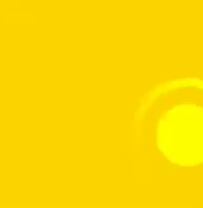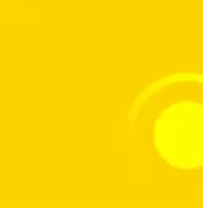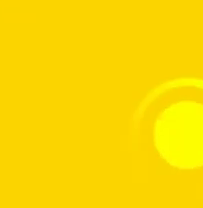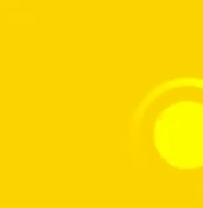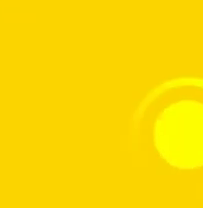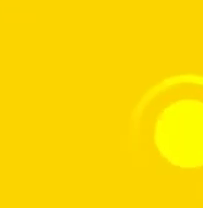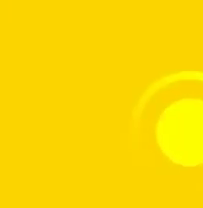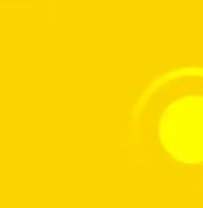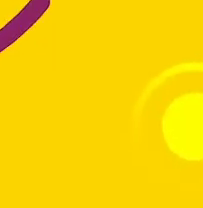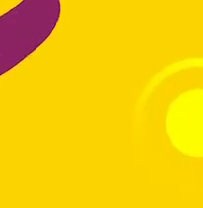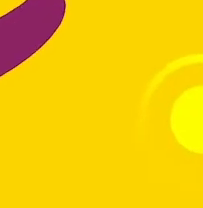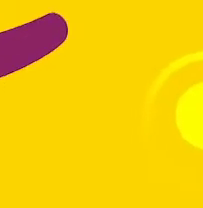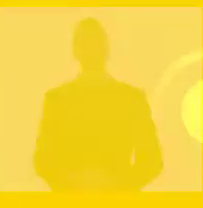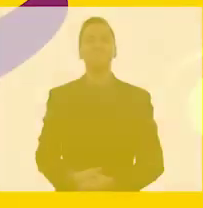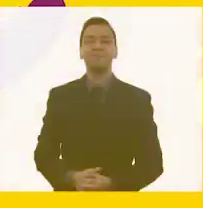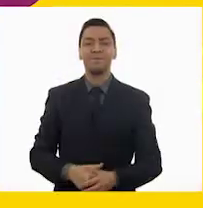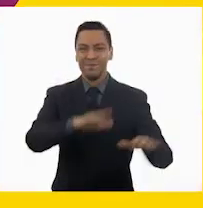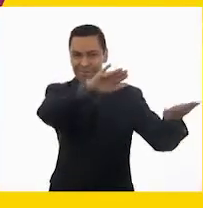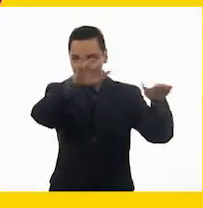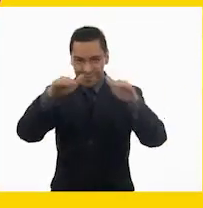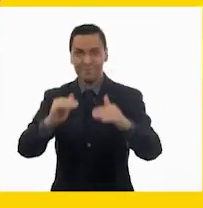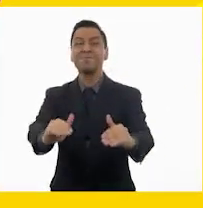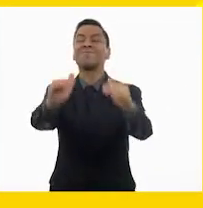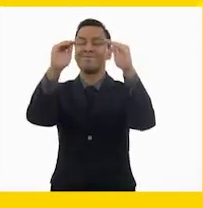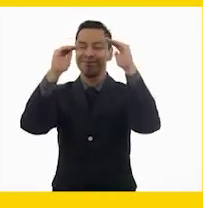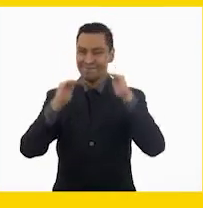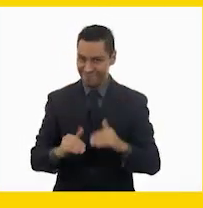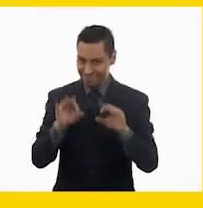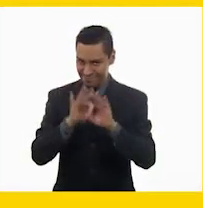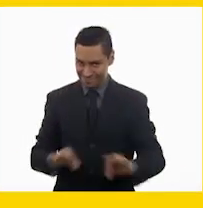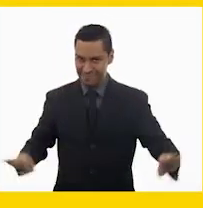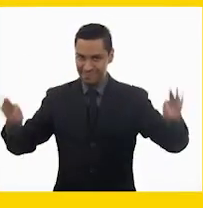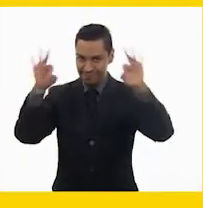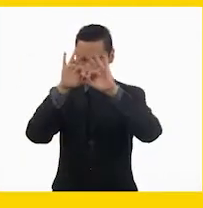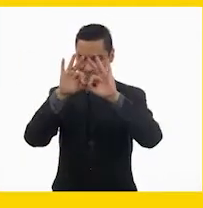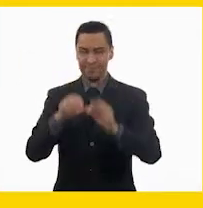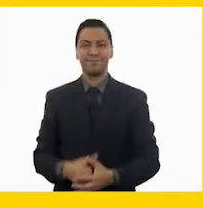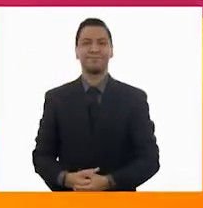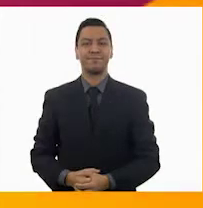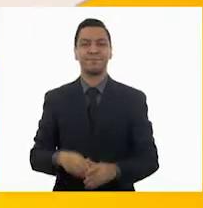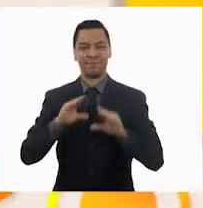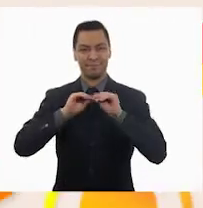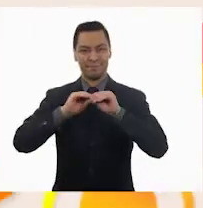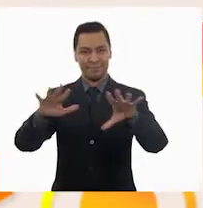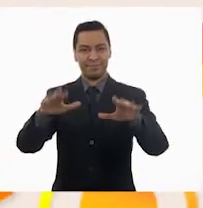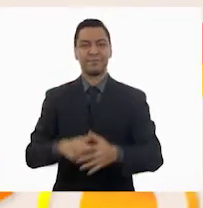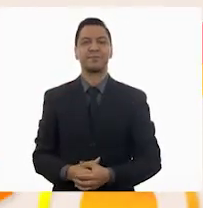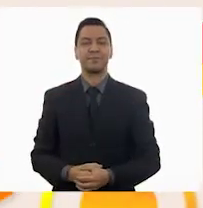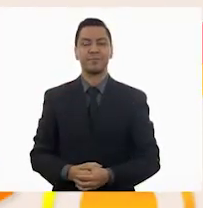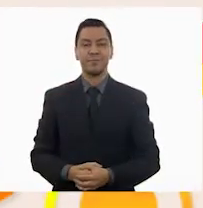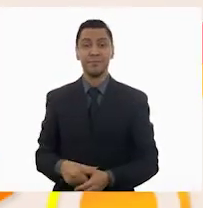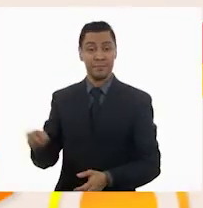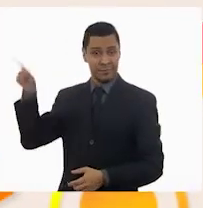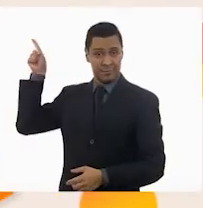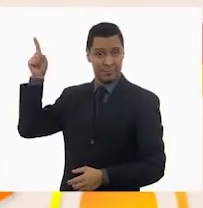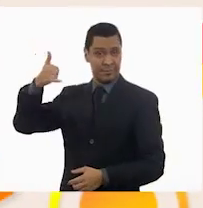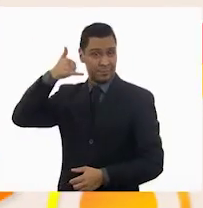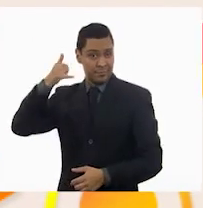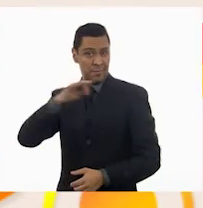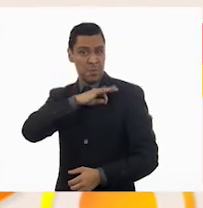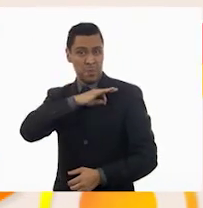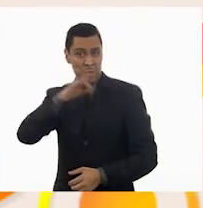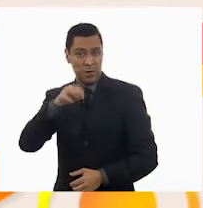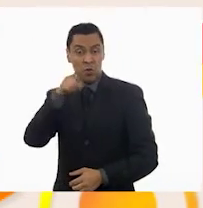¡Atención! ¡Atención! A continuación, información importante. A este número puedes llamar